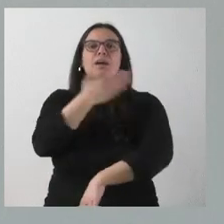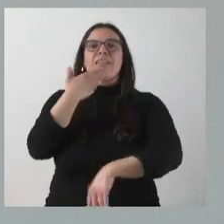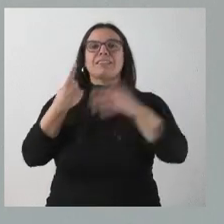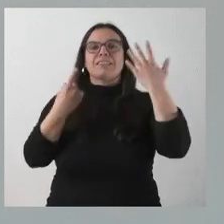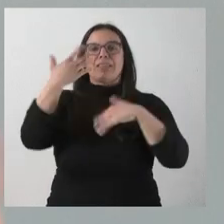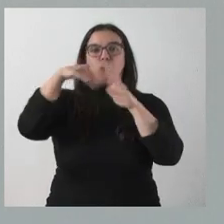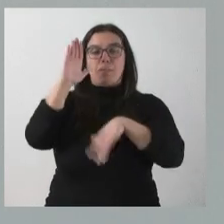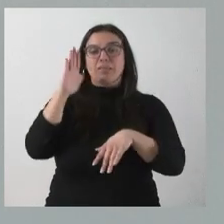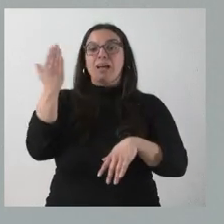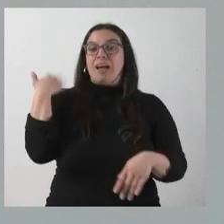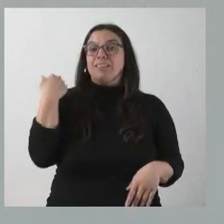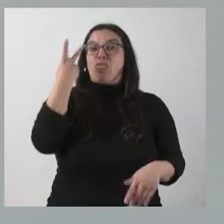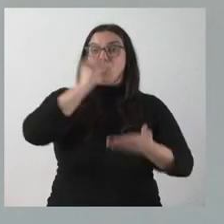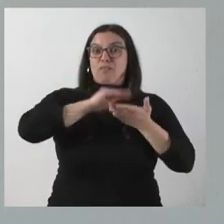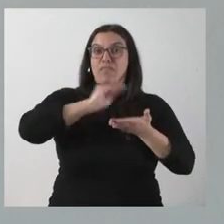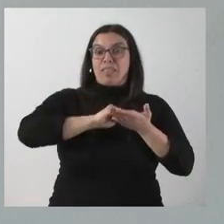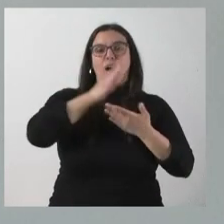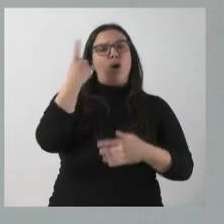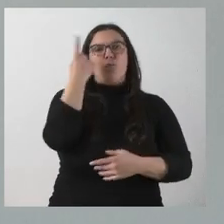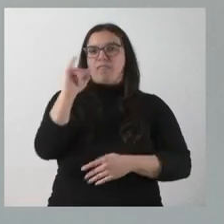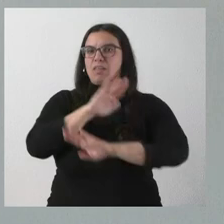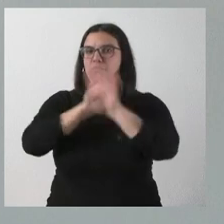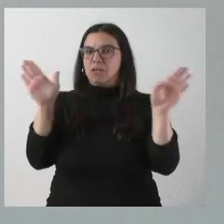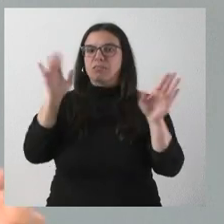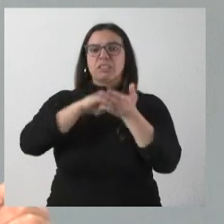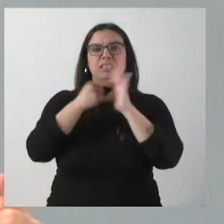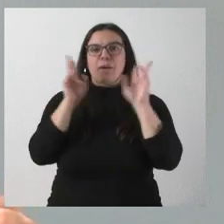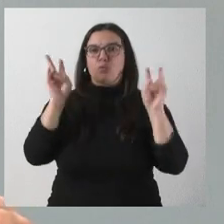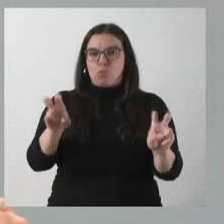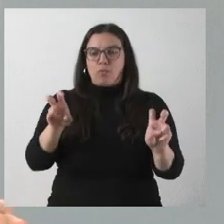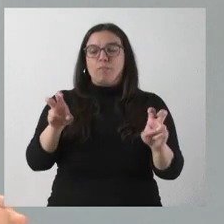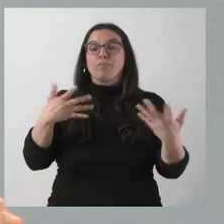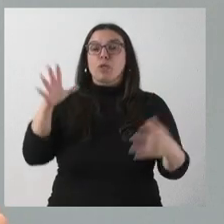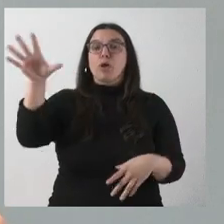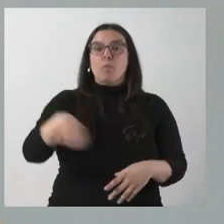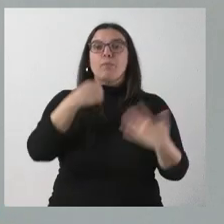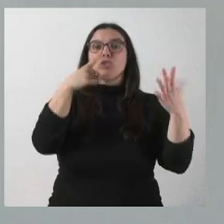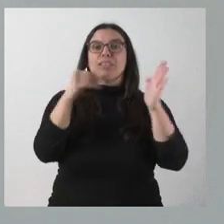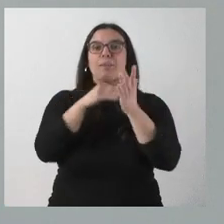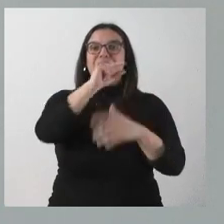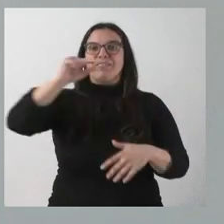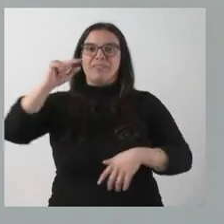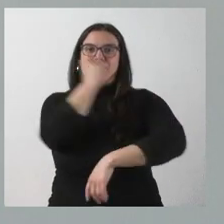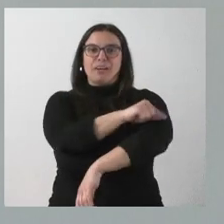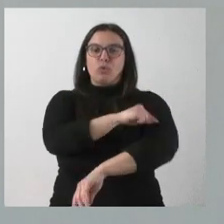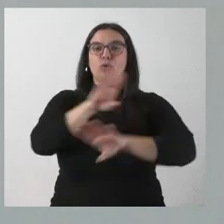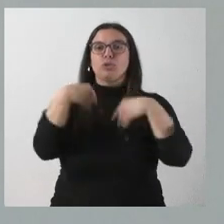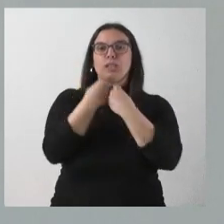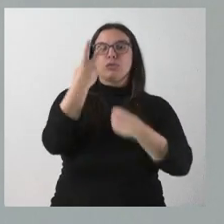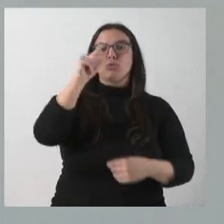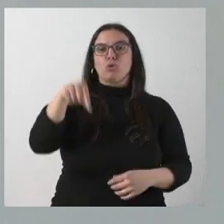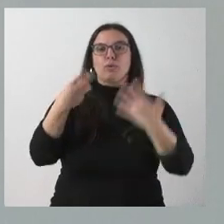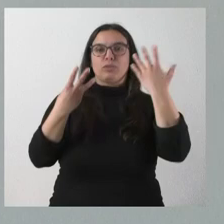en vez de tener las dos dosis, tienen una única dosis con el nuevo sistema. 60.000 vacunas, 2,85